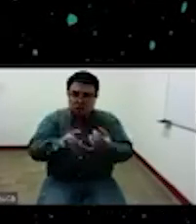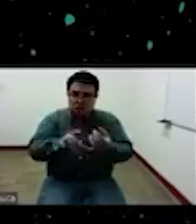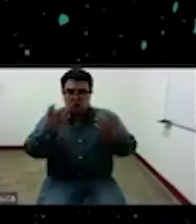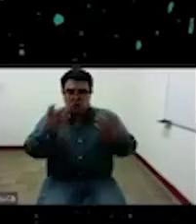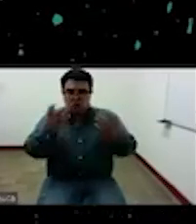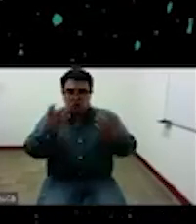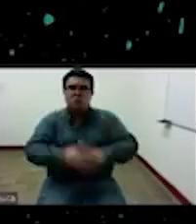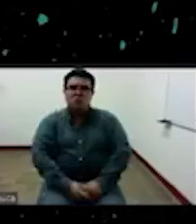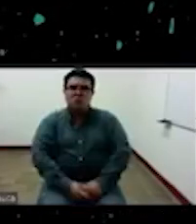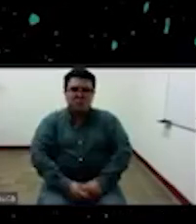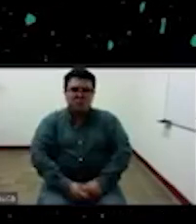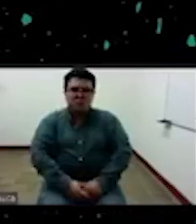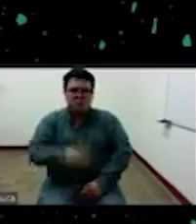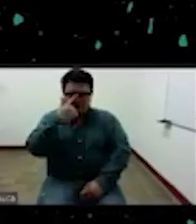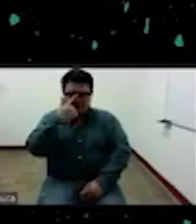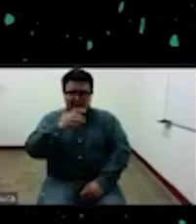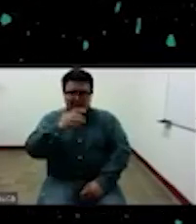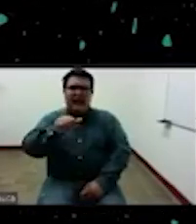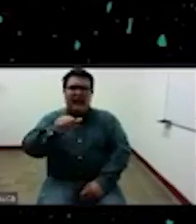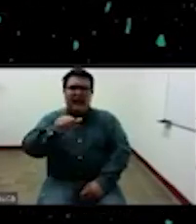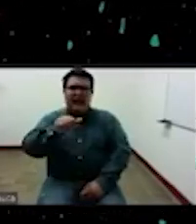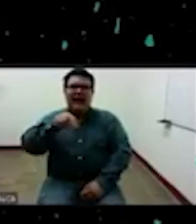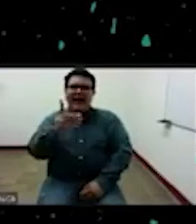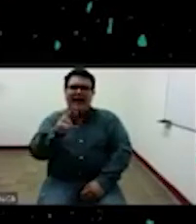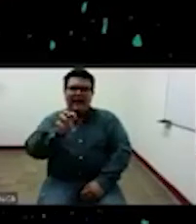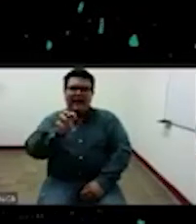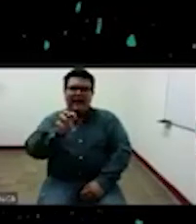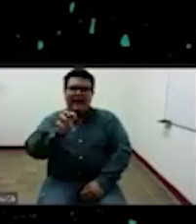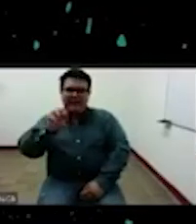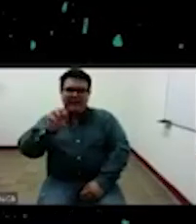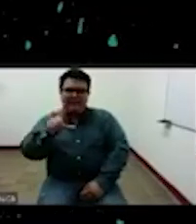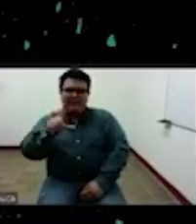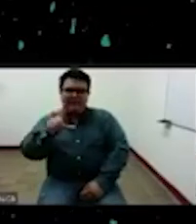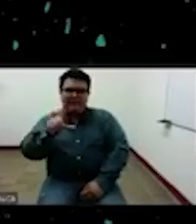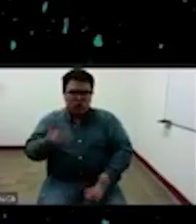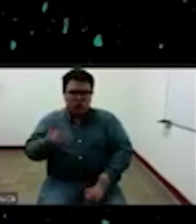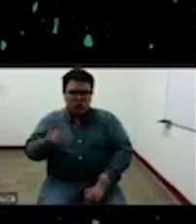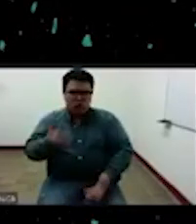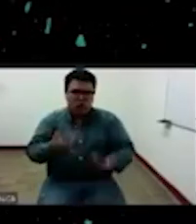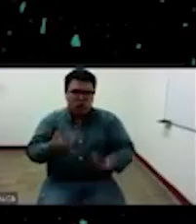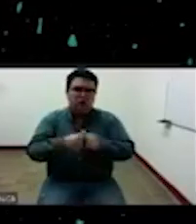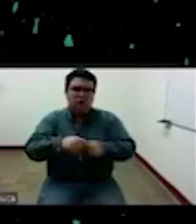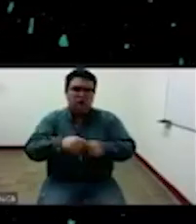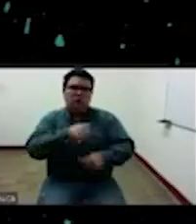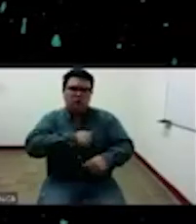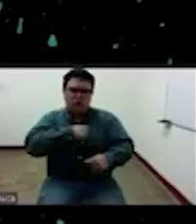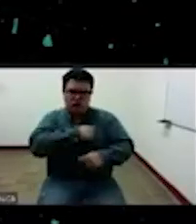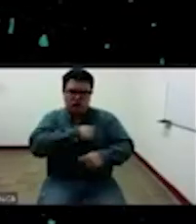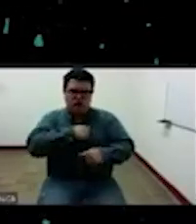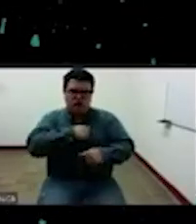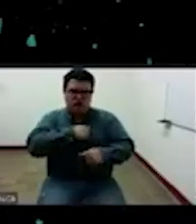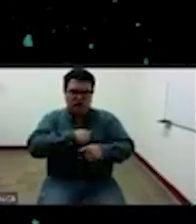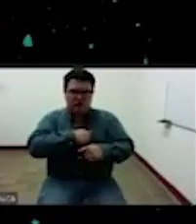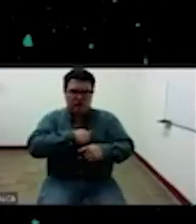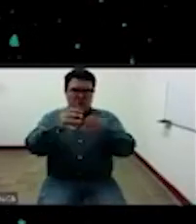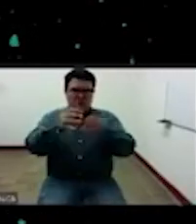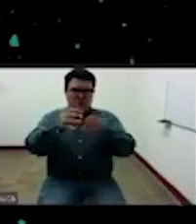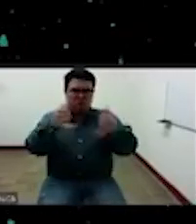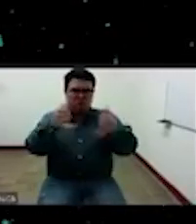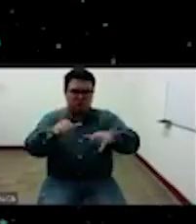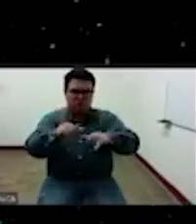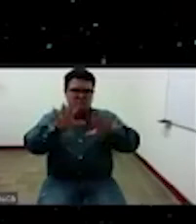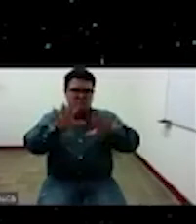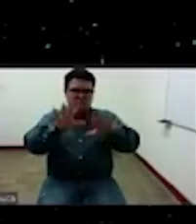chat veo que Andrea Melo tiene una pregunta si quieres Diego puedes dejar de compartir pantalla y y